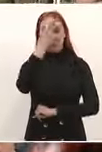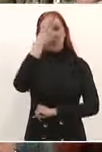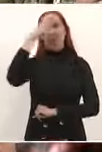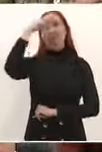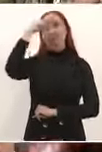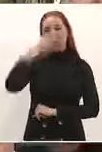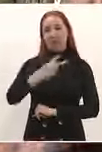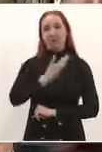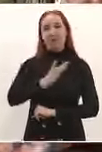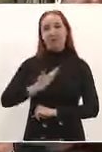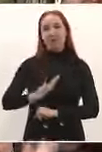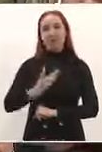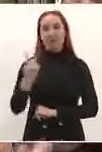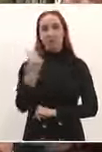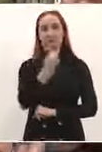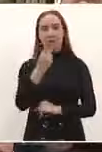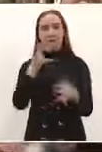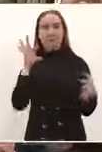¡Aplausos!